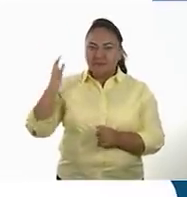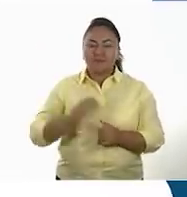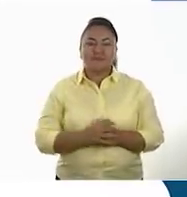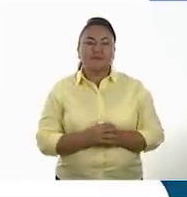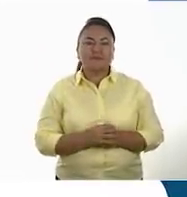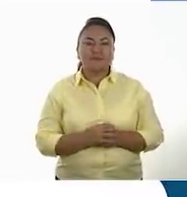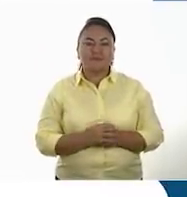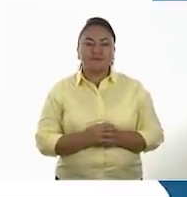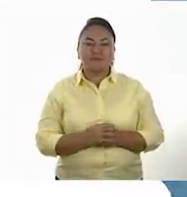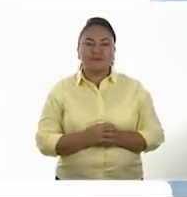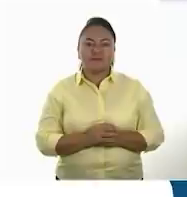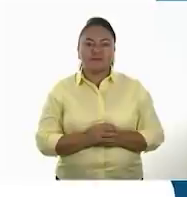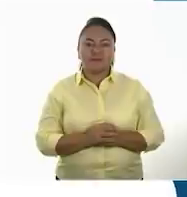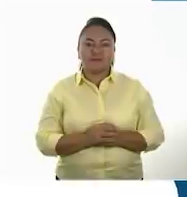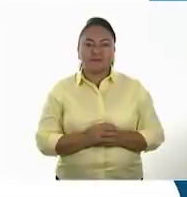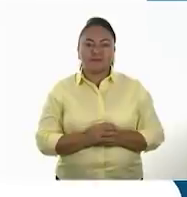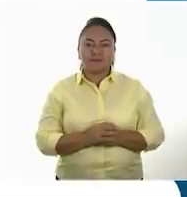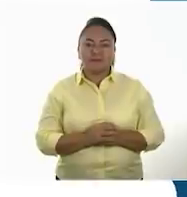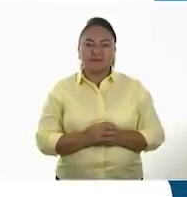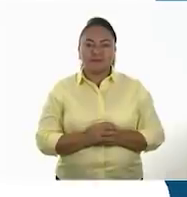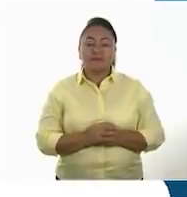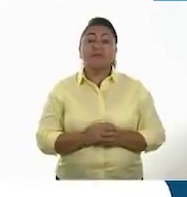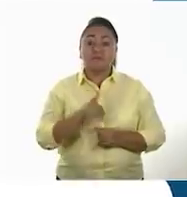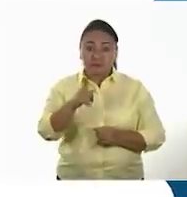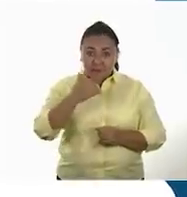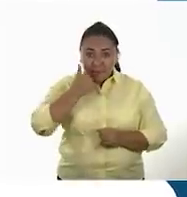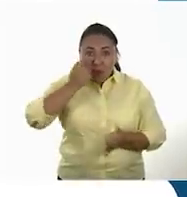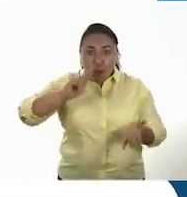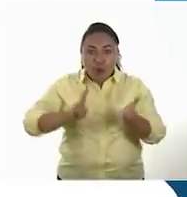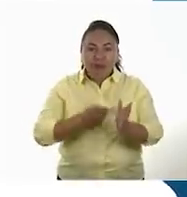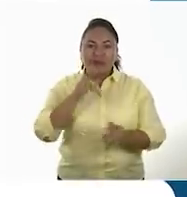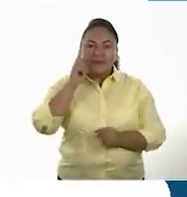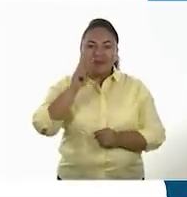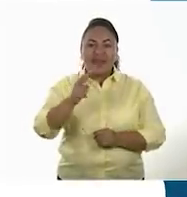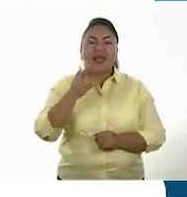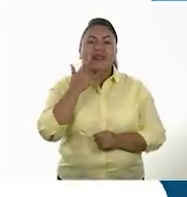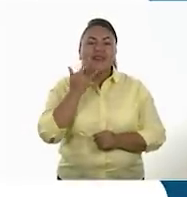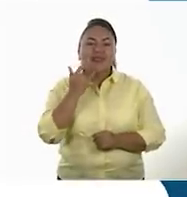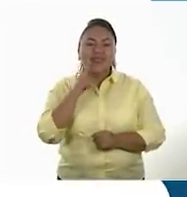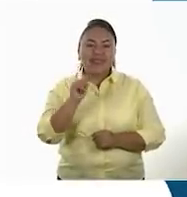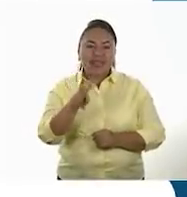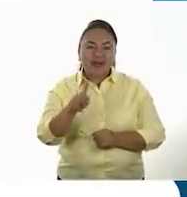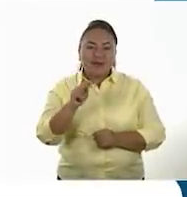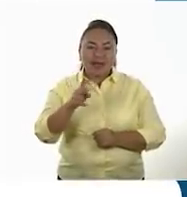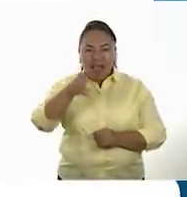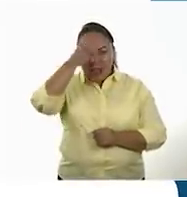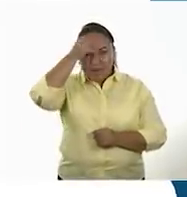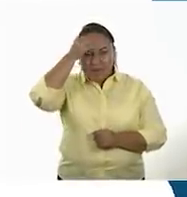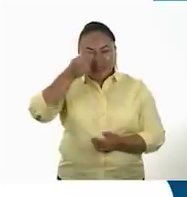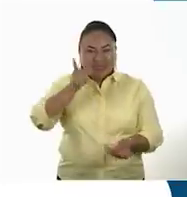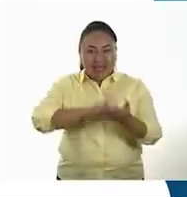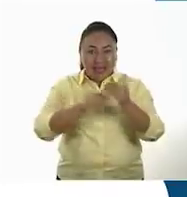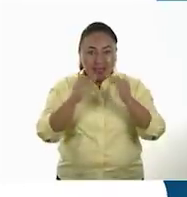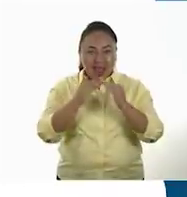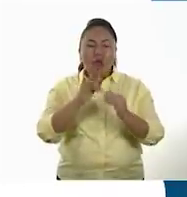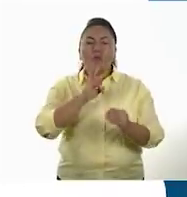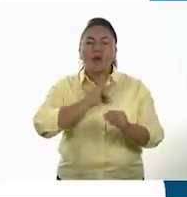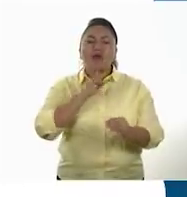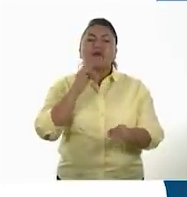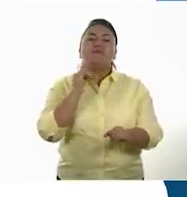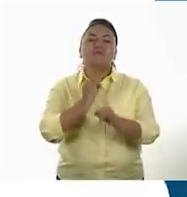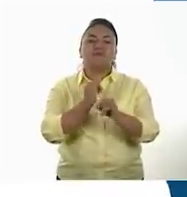.mx. Si quieres volver a ver los programas de Aprende en Casa, los puedes encontrar en la siguiente liga.